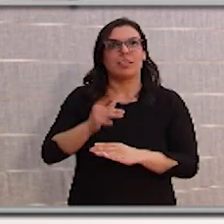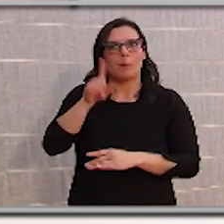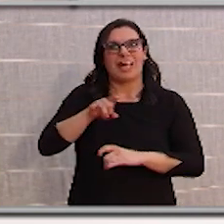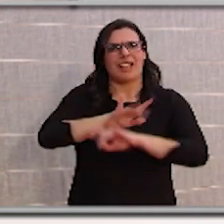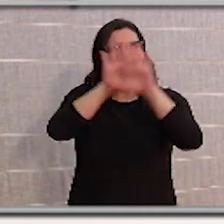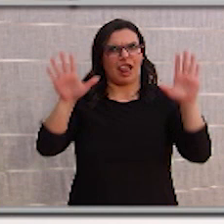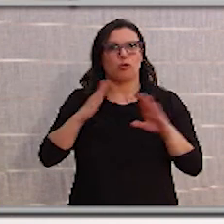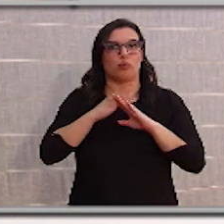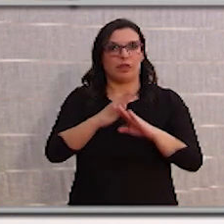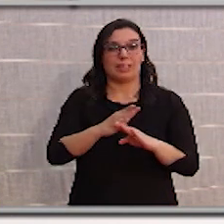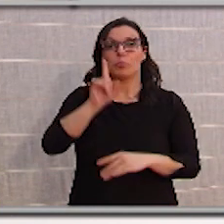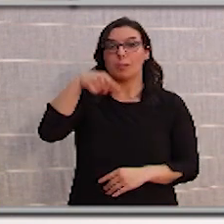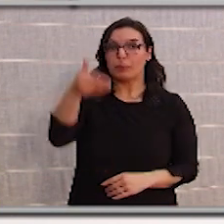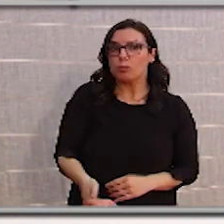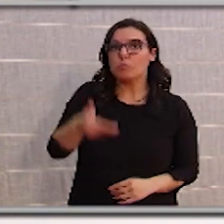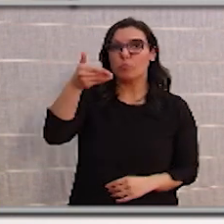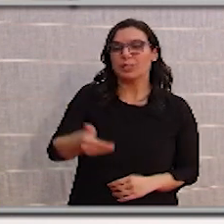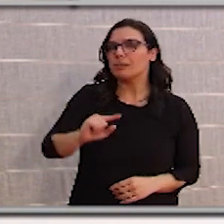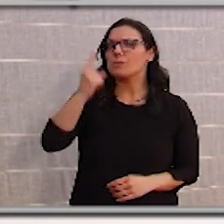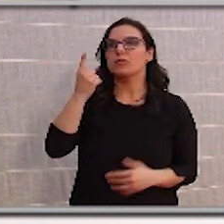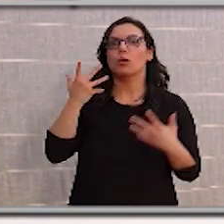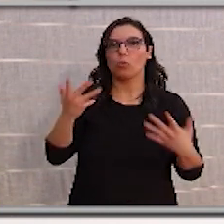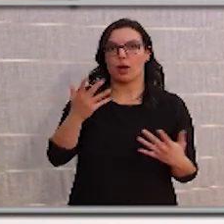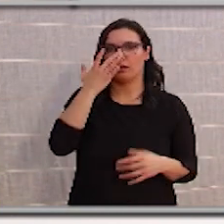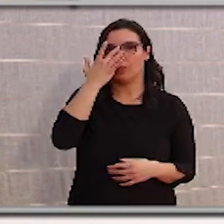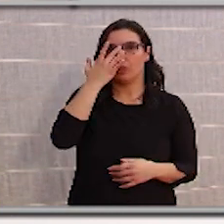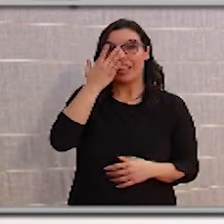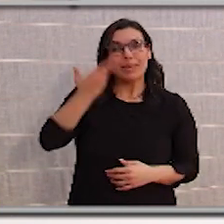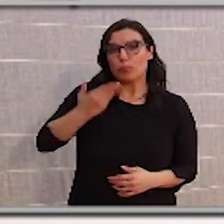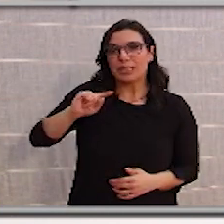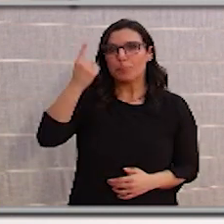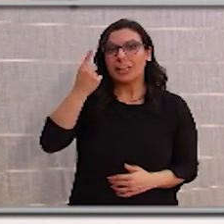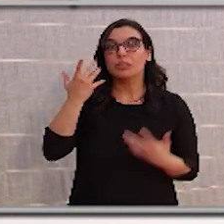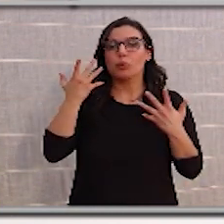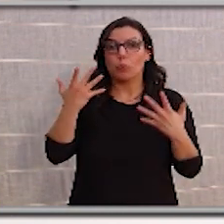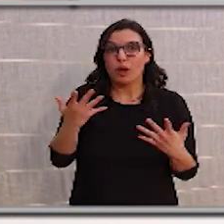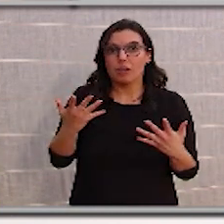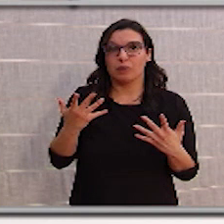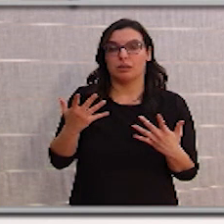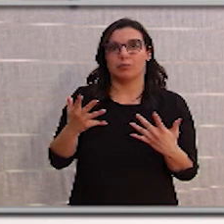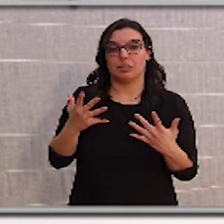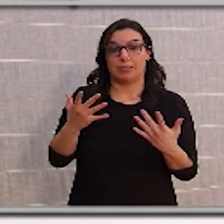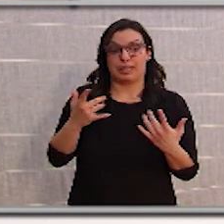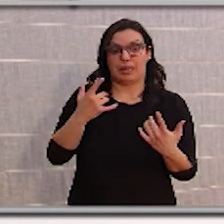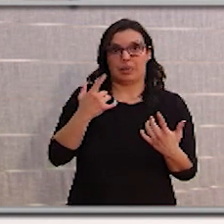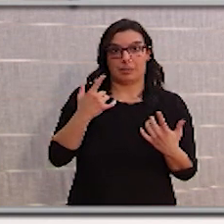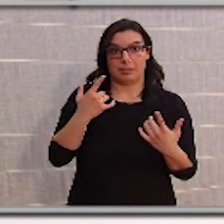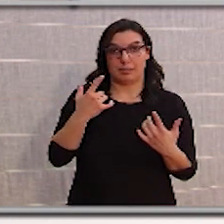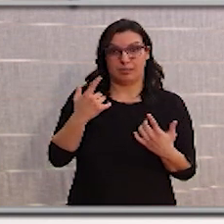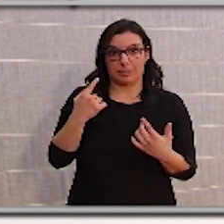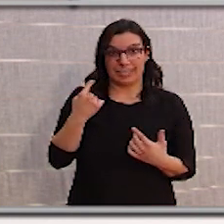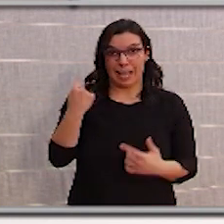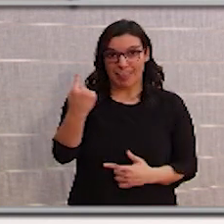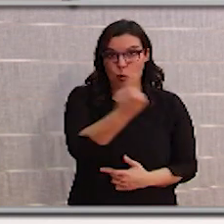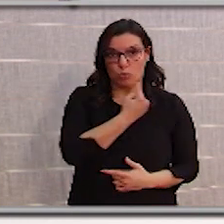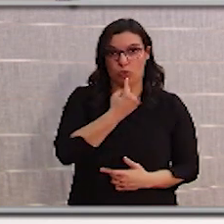Pero también les digo una cosa. Lo más importante de todas las medidas es que consigamos que cale en la